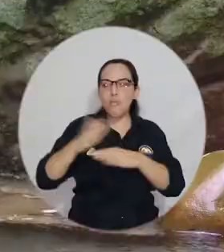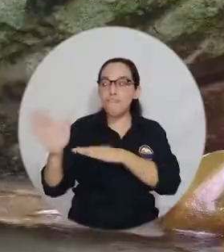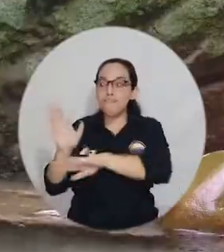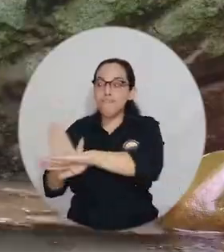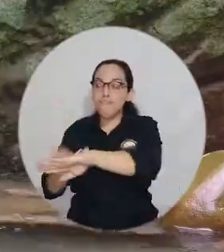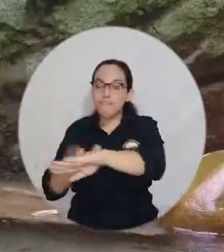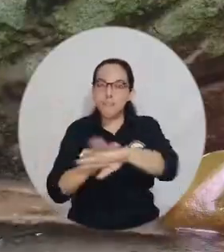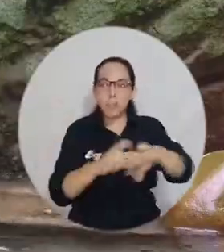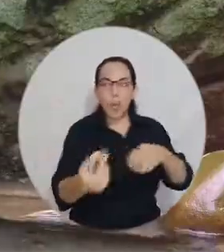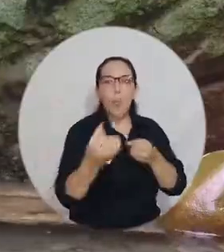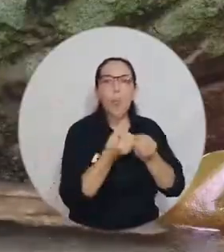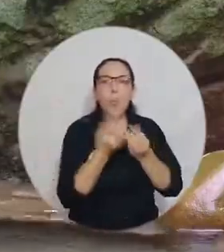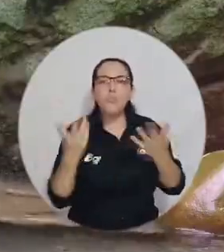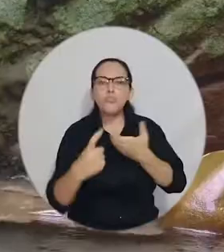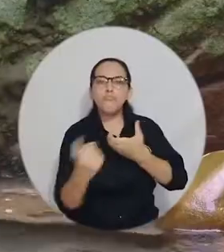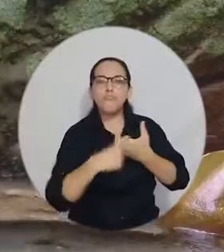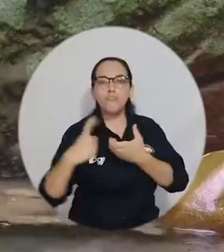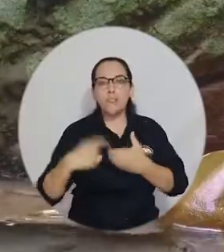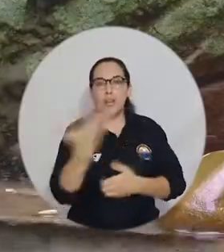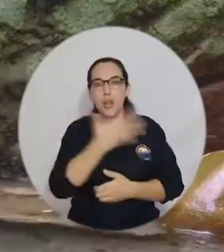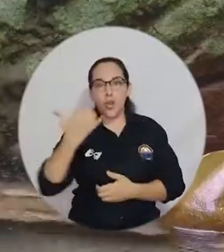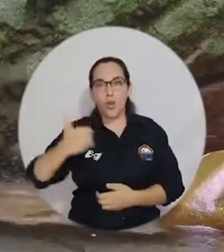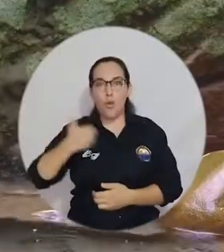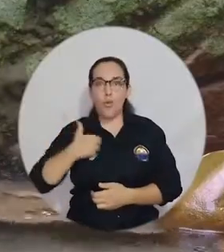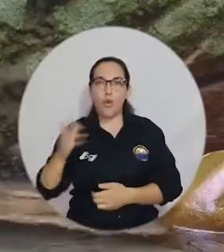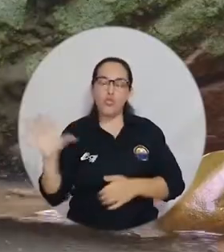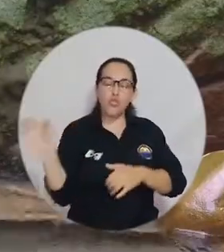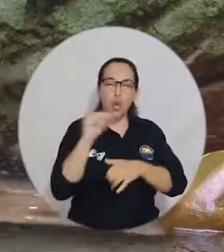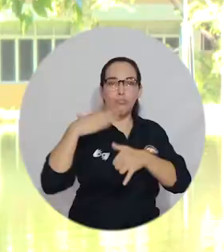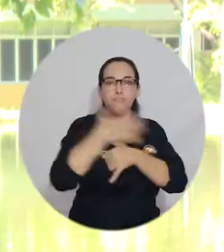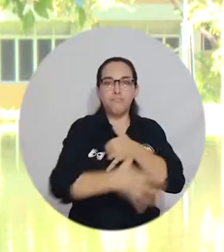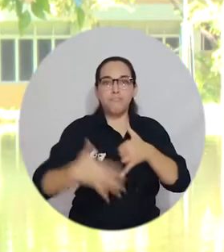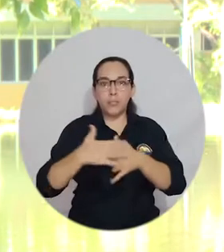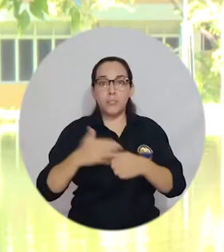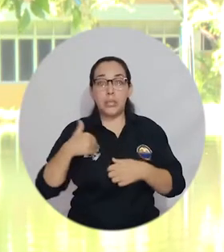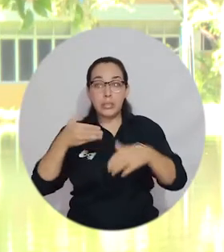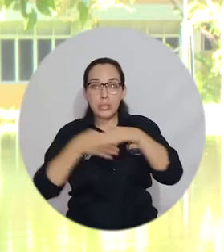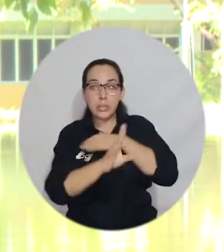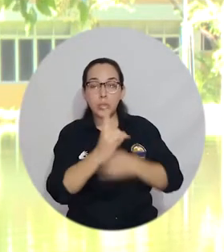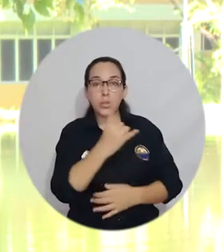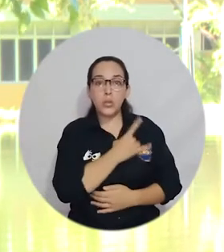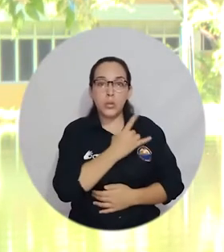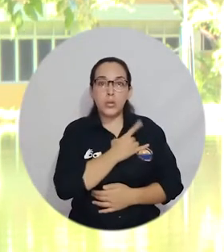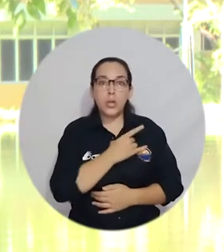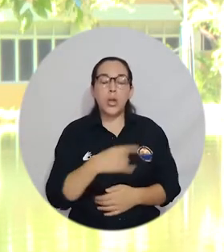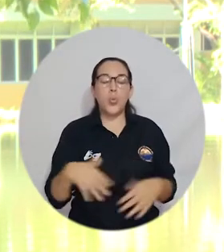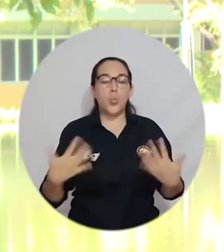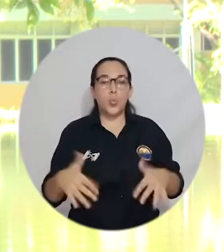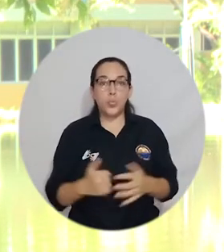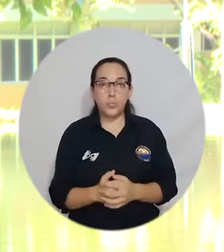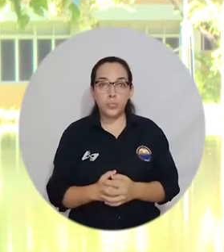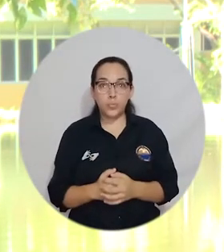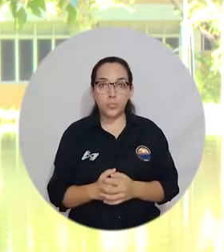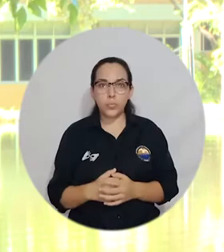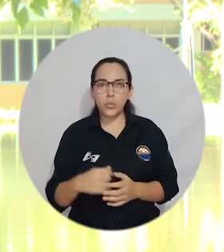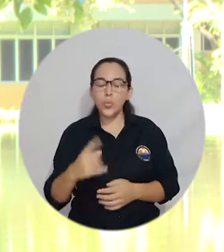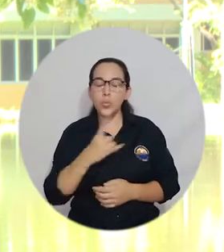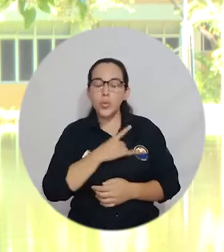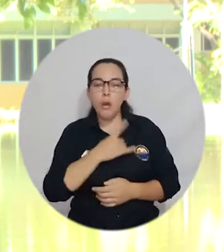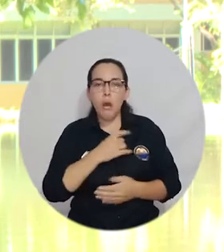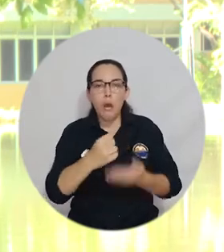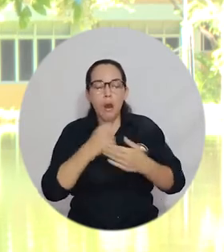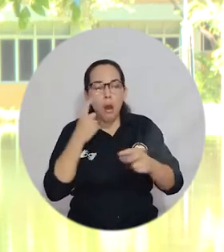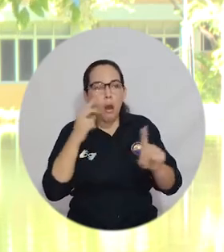convocatoria en la que se postularon más de 500 jóvenes de todo el país. Cuando entré a la universidad, la universidad me dio una